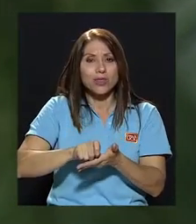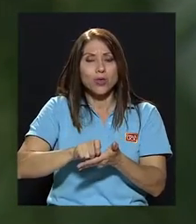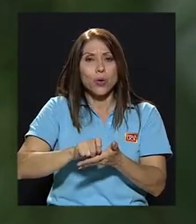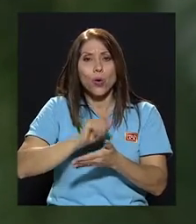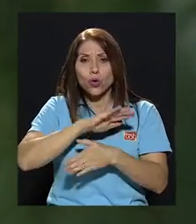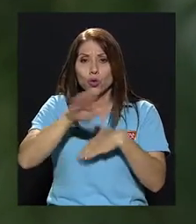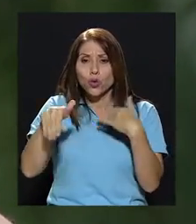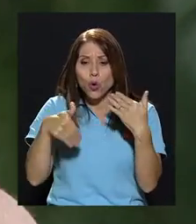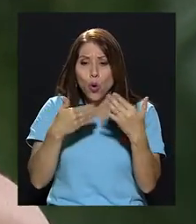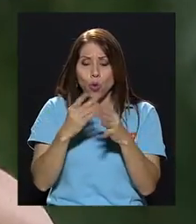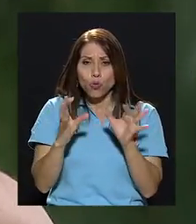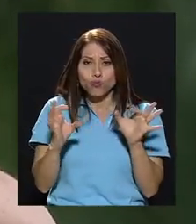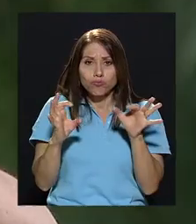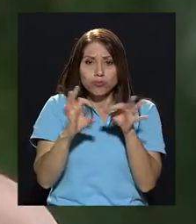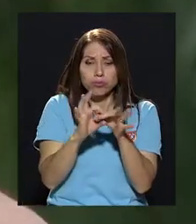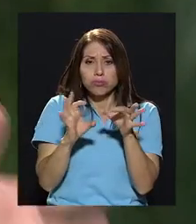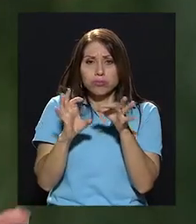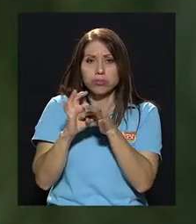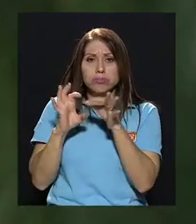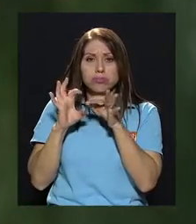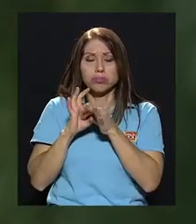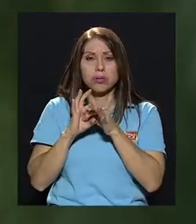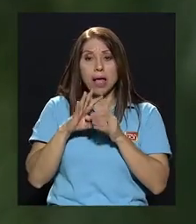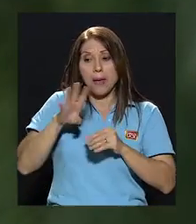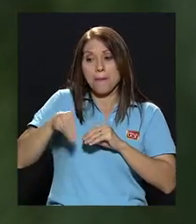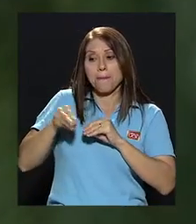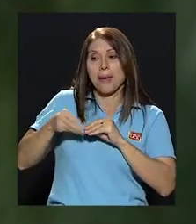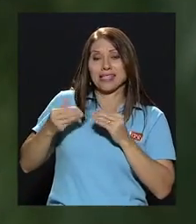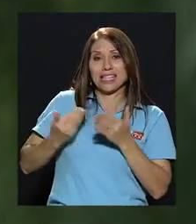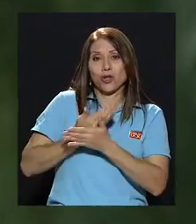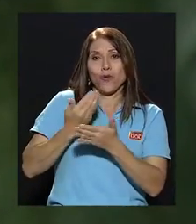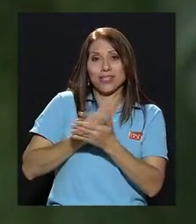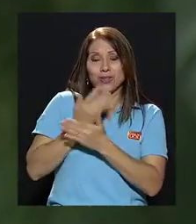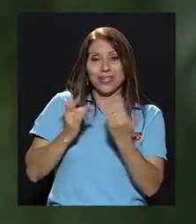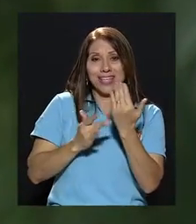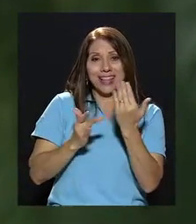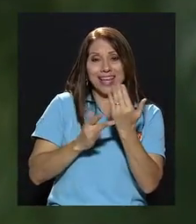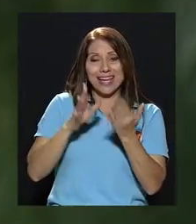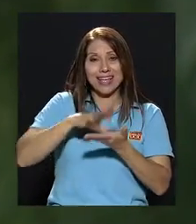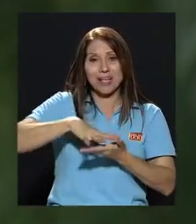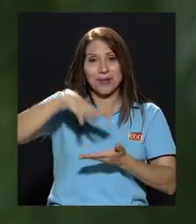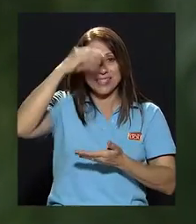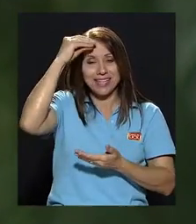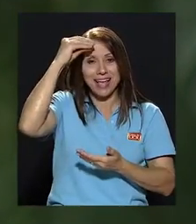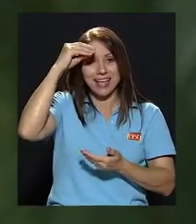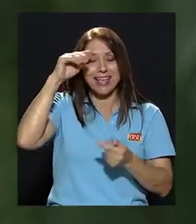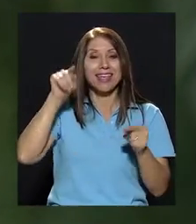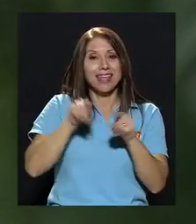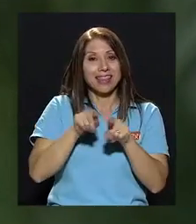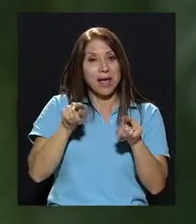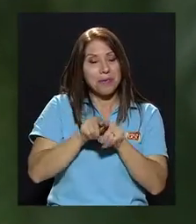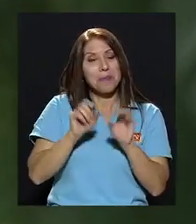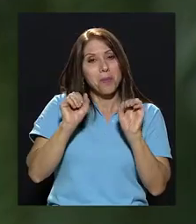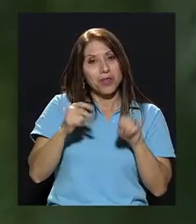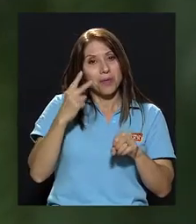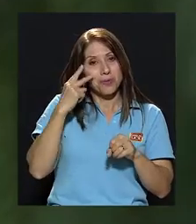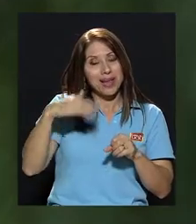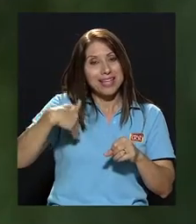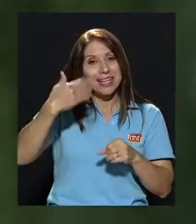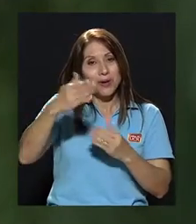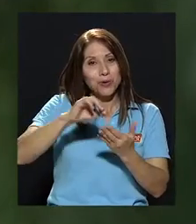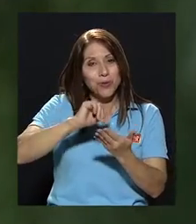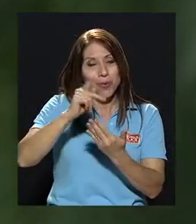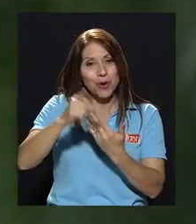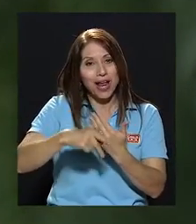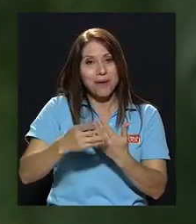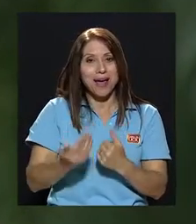combinación más un montón de innovaciones que hay ahora en técnicas de aprendizaje, que también podríamos verlas en